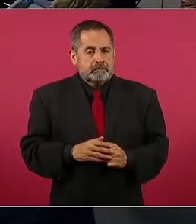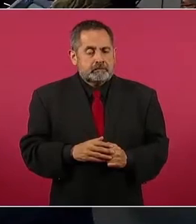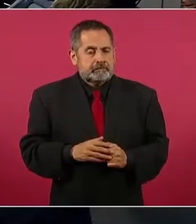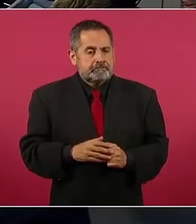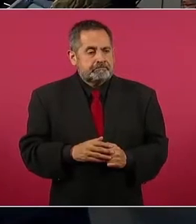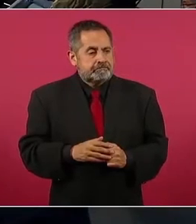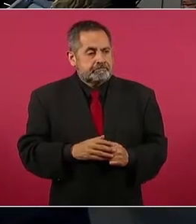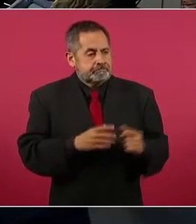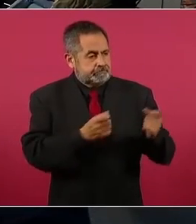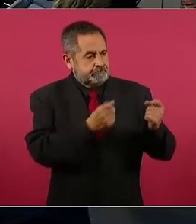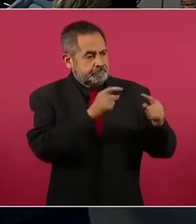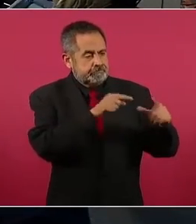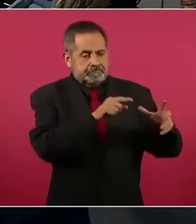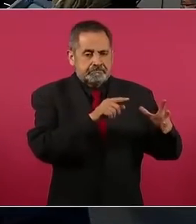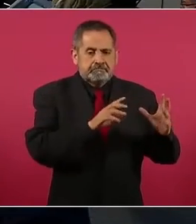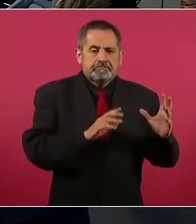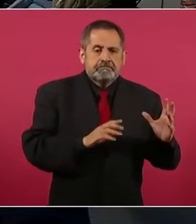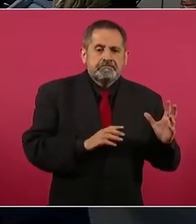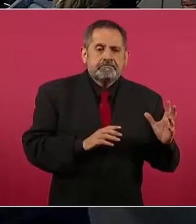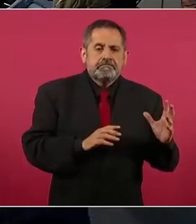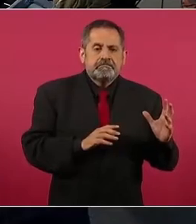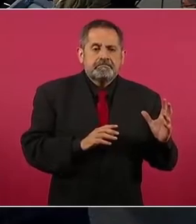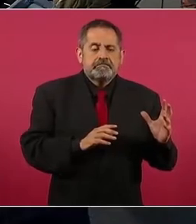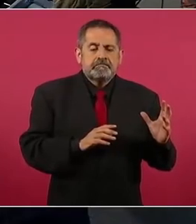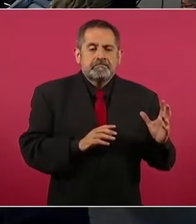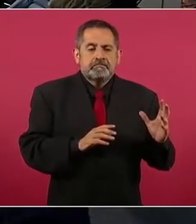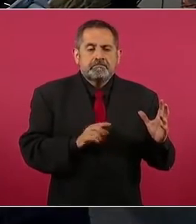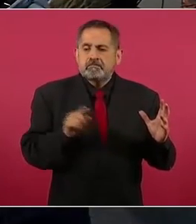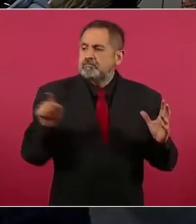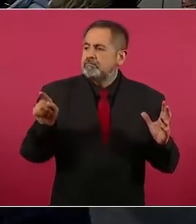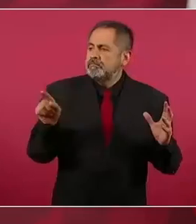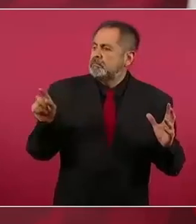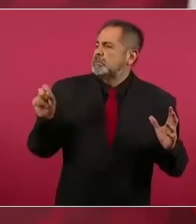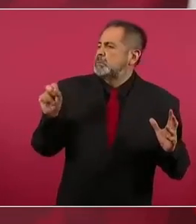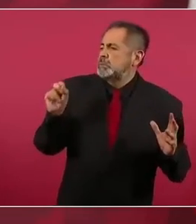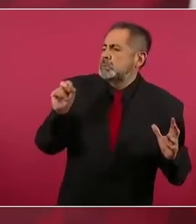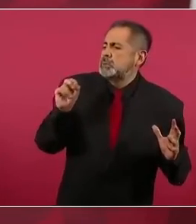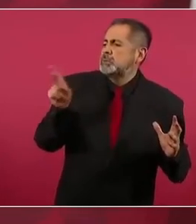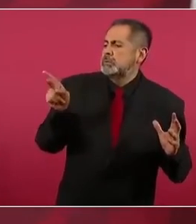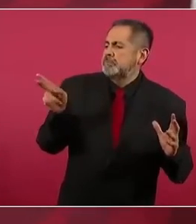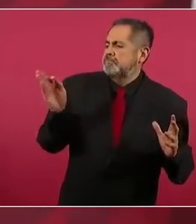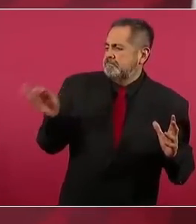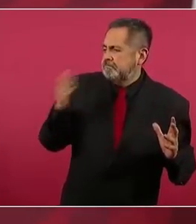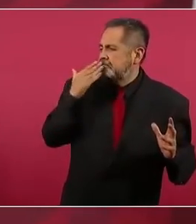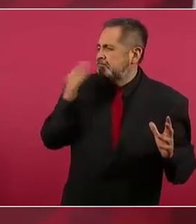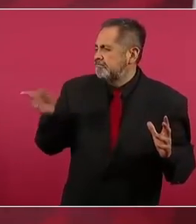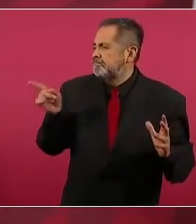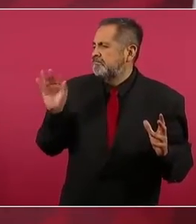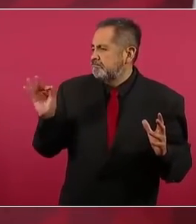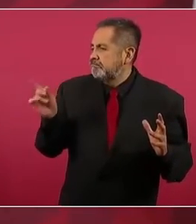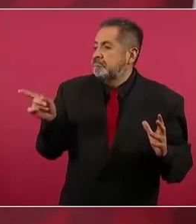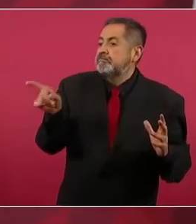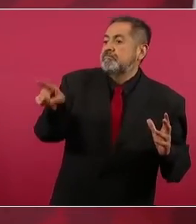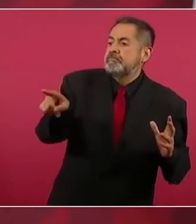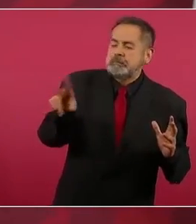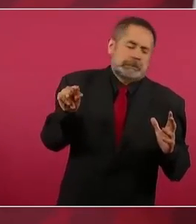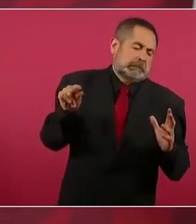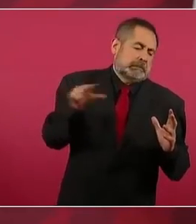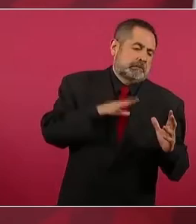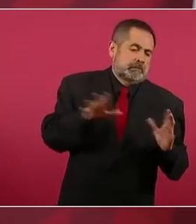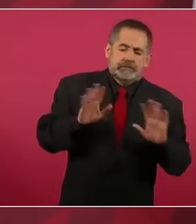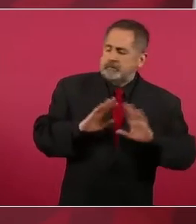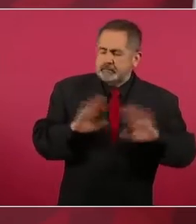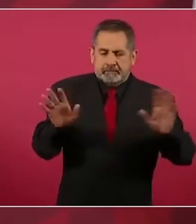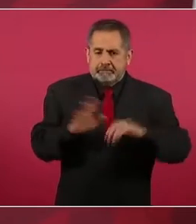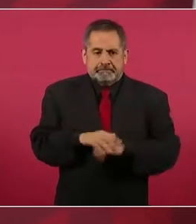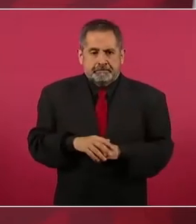quienes son más aceptados que otros, dirigentes. Pero en